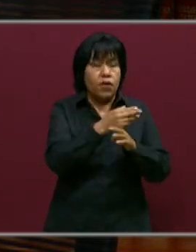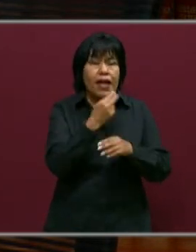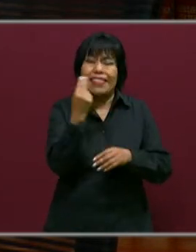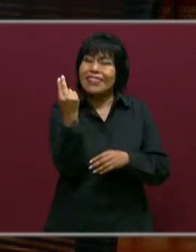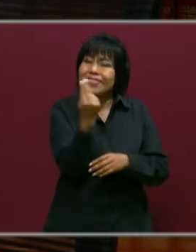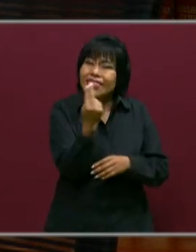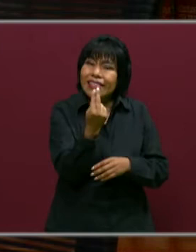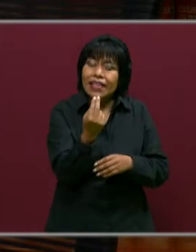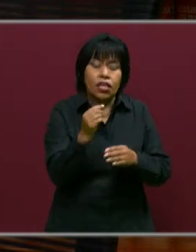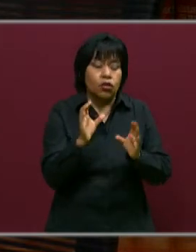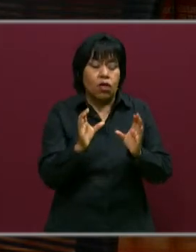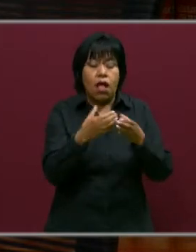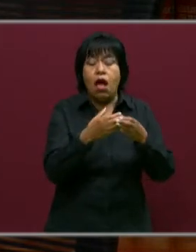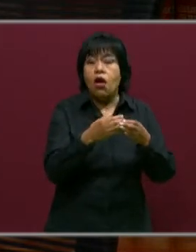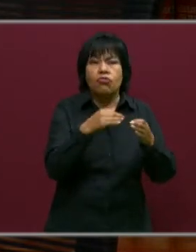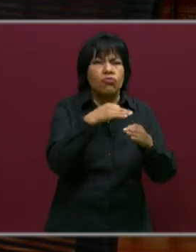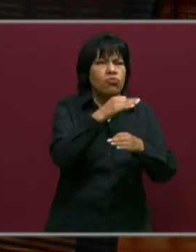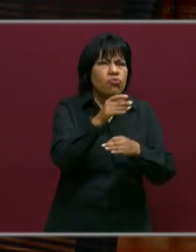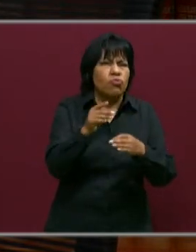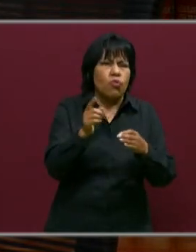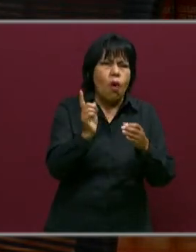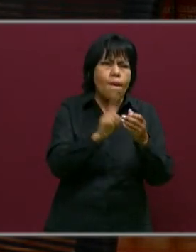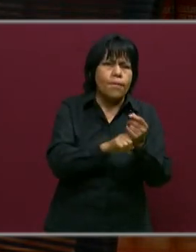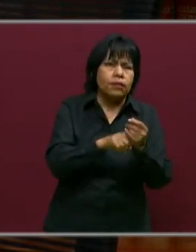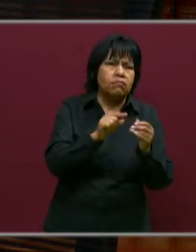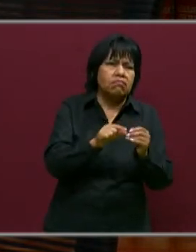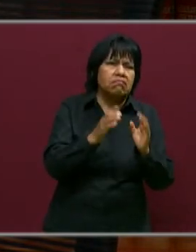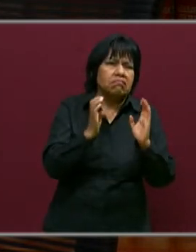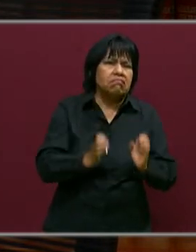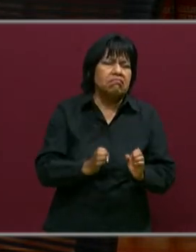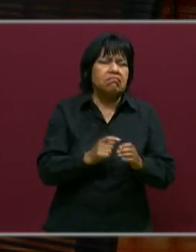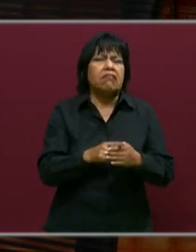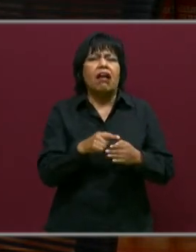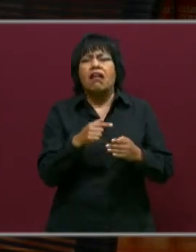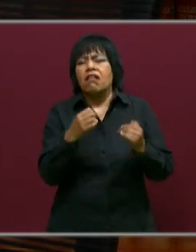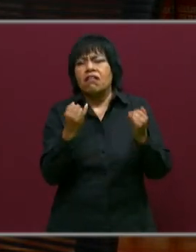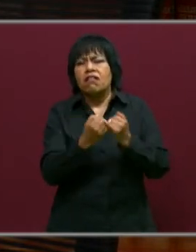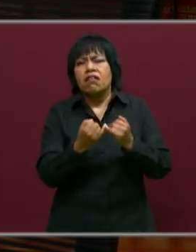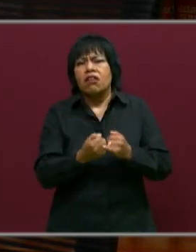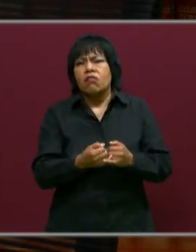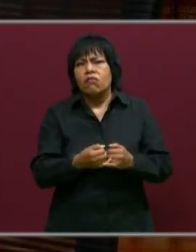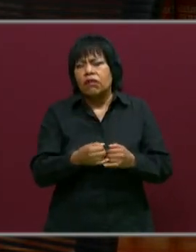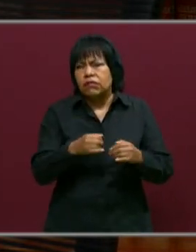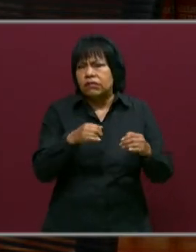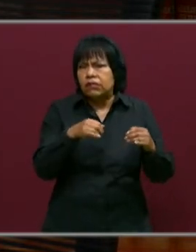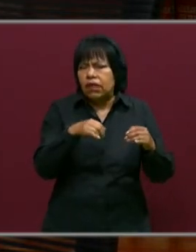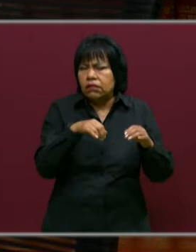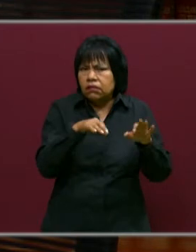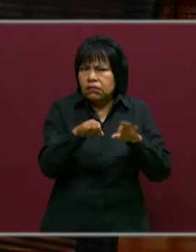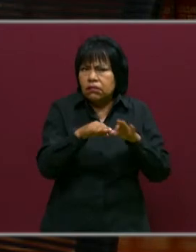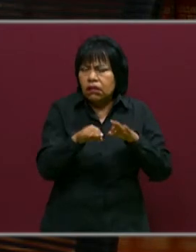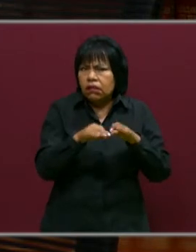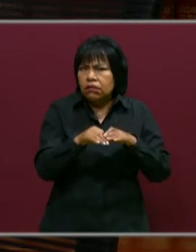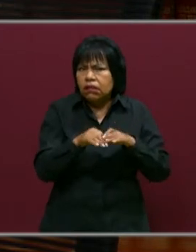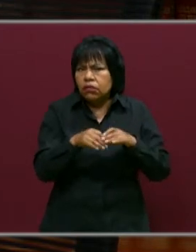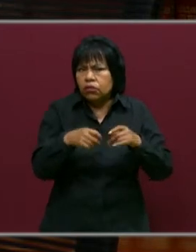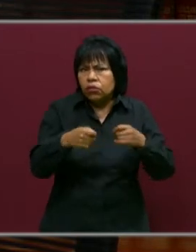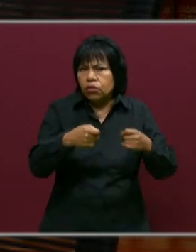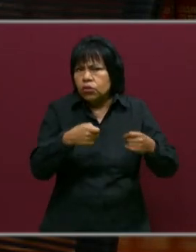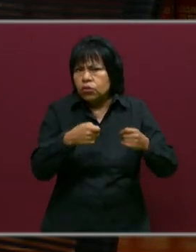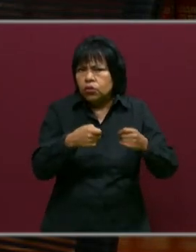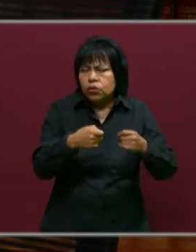necesario que toda la comunidad educativa estemos en la misma línea, estemos trabajando y regulando esas emociones